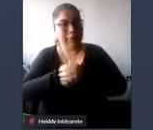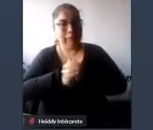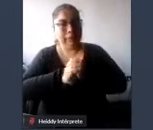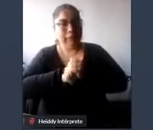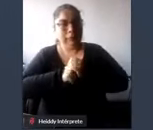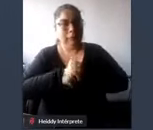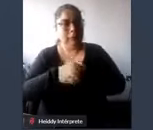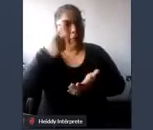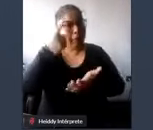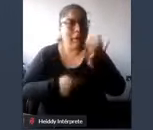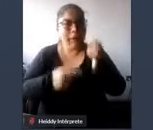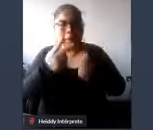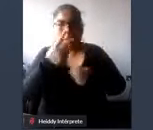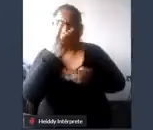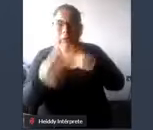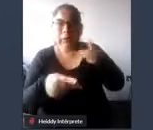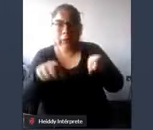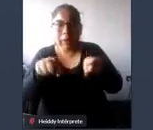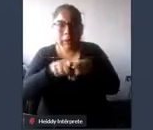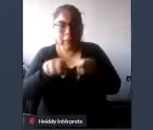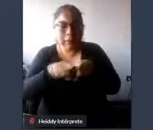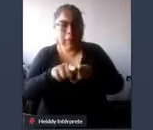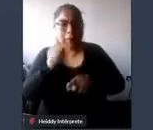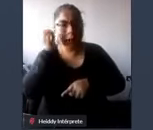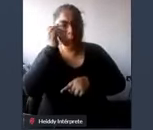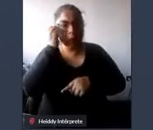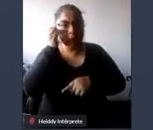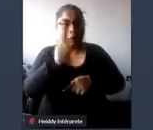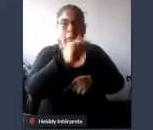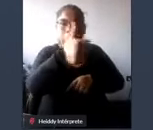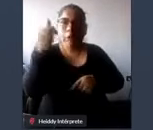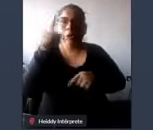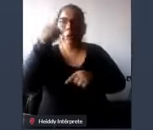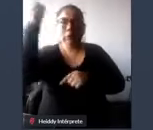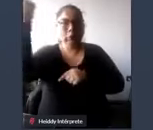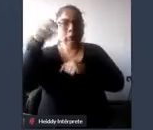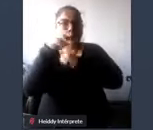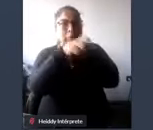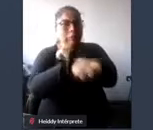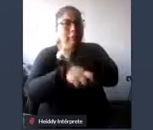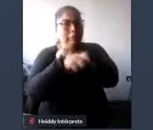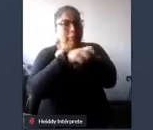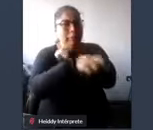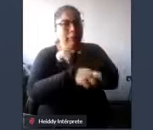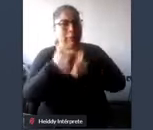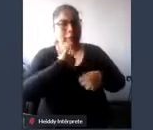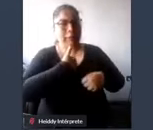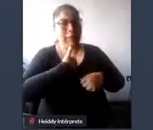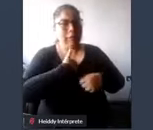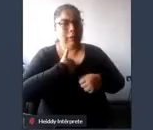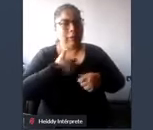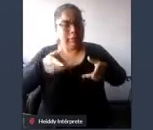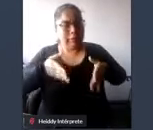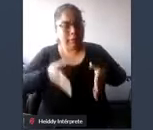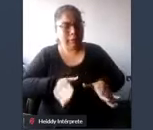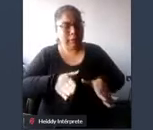muestra las mismas condiciones que ellos poseen en sus lugares de origen